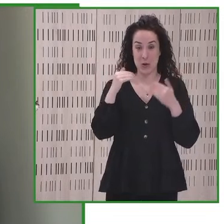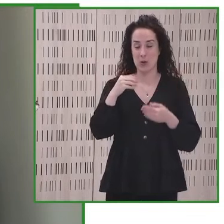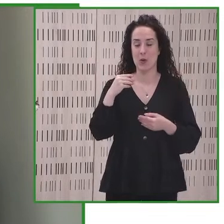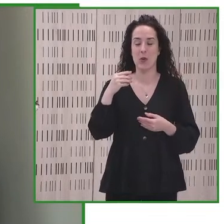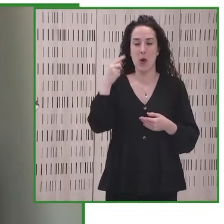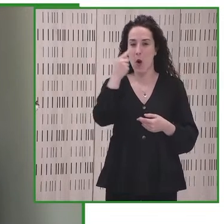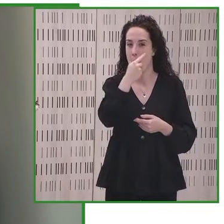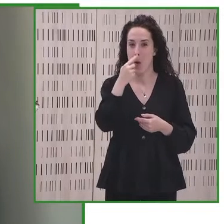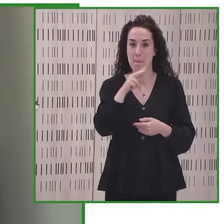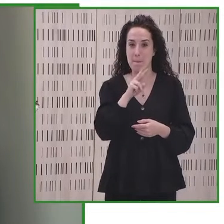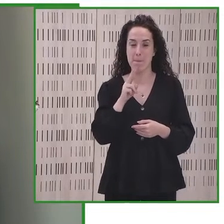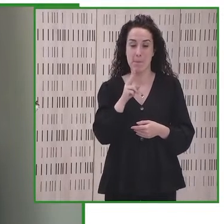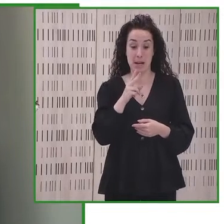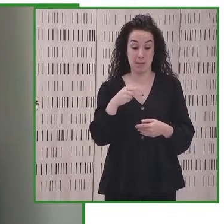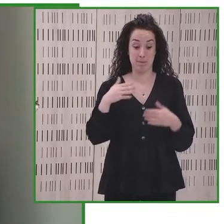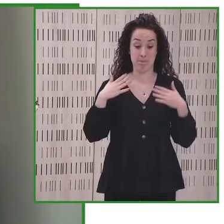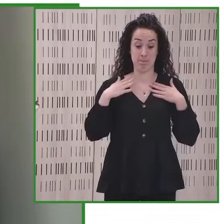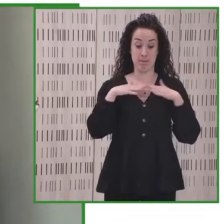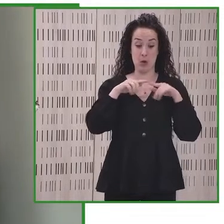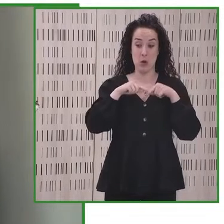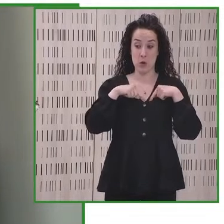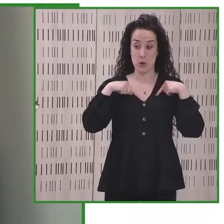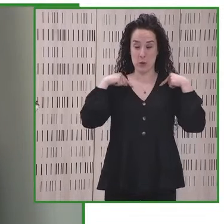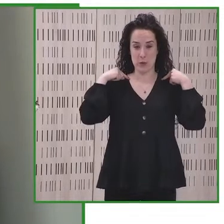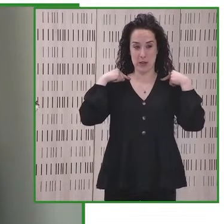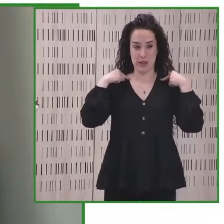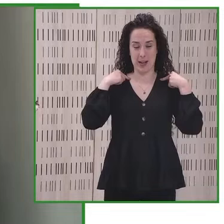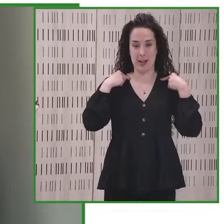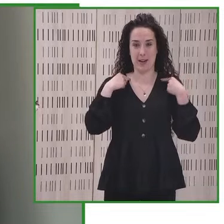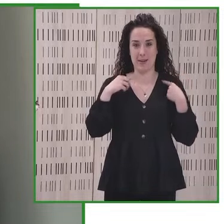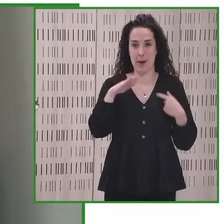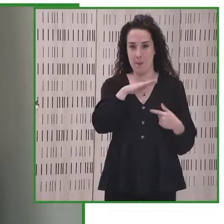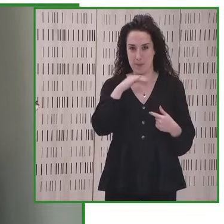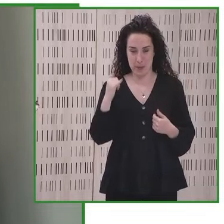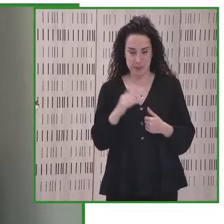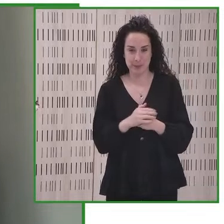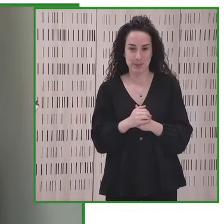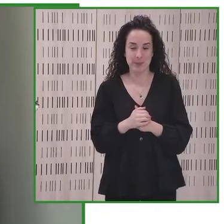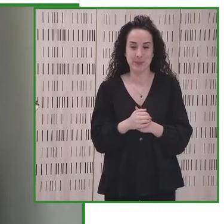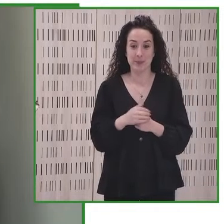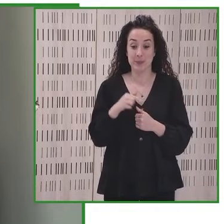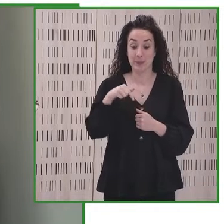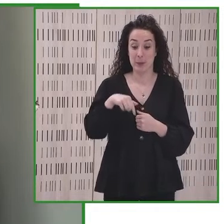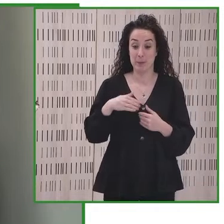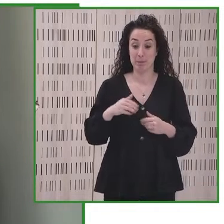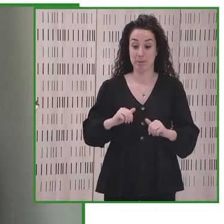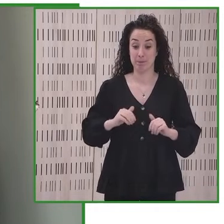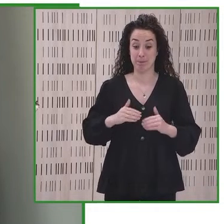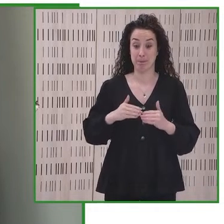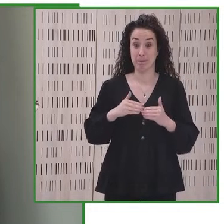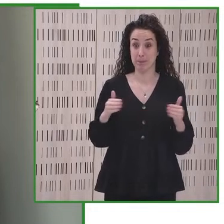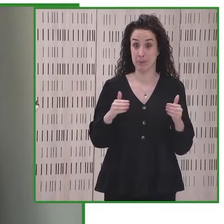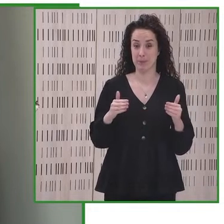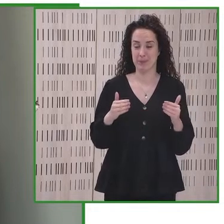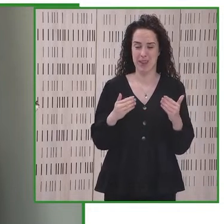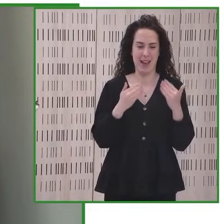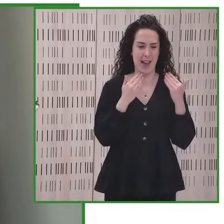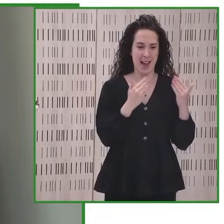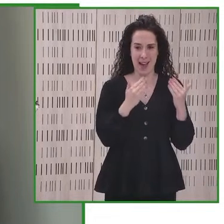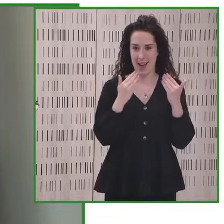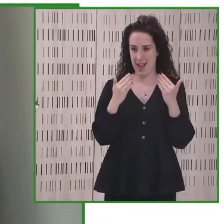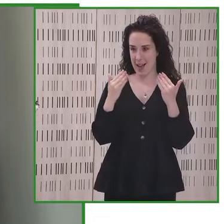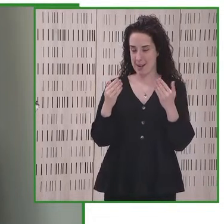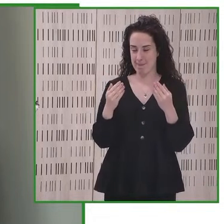visto un suéter color celeste quiero comenzar felicitando y agradeciendo a cada uno de